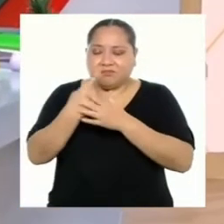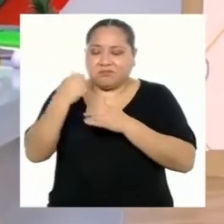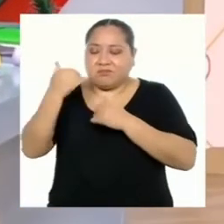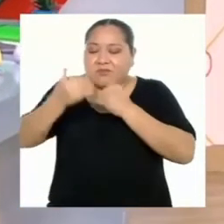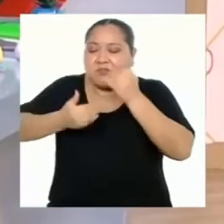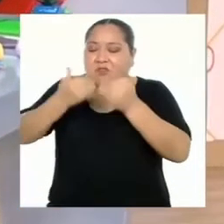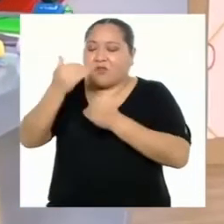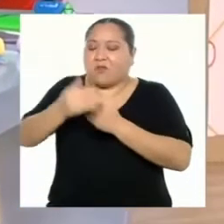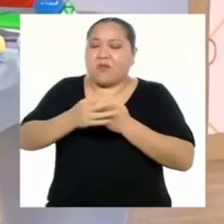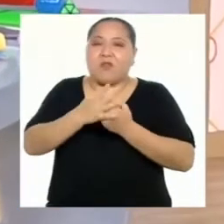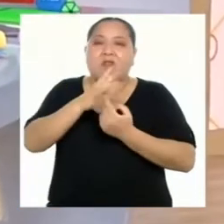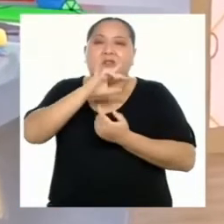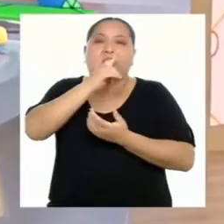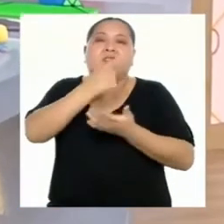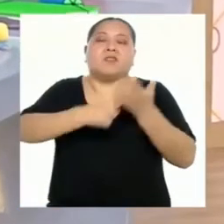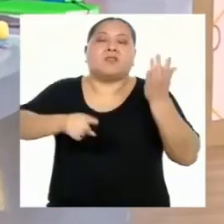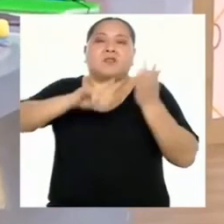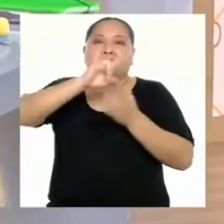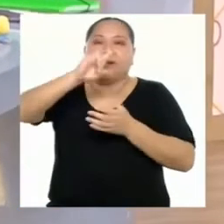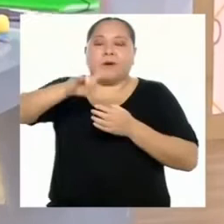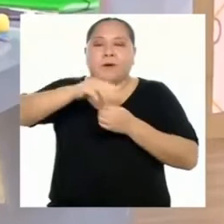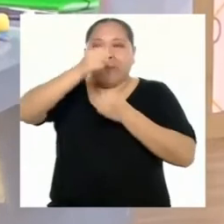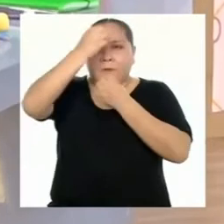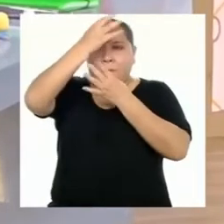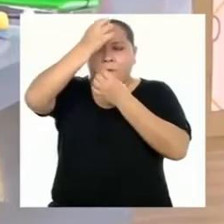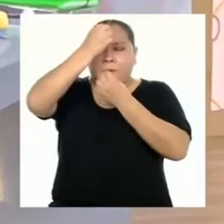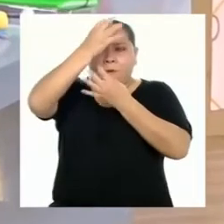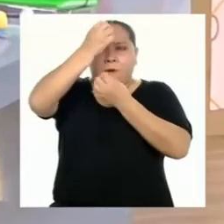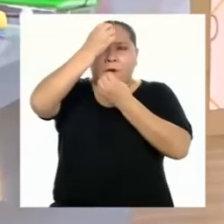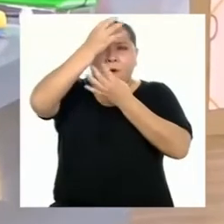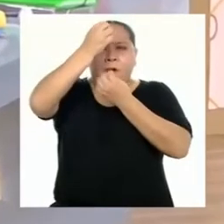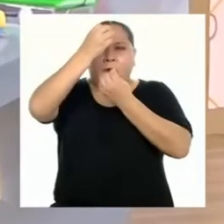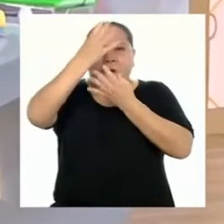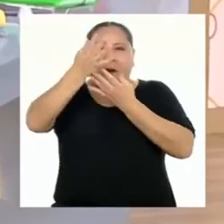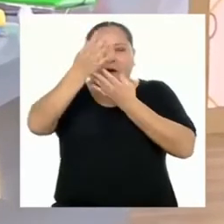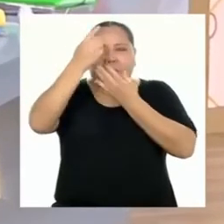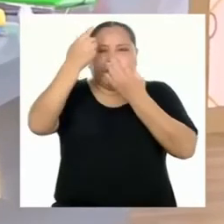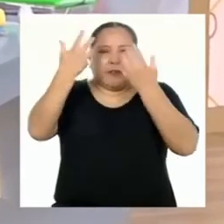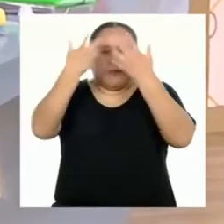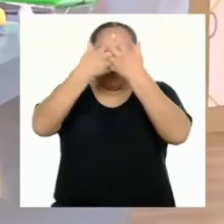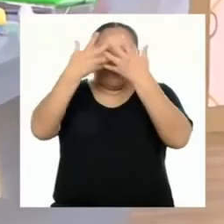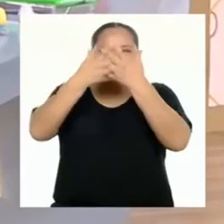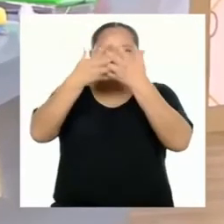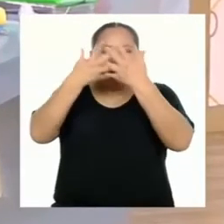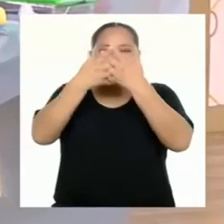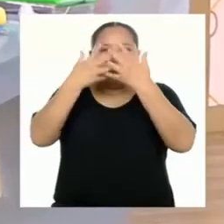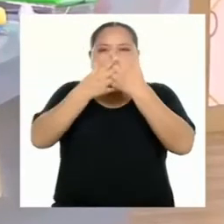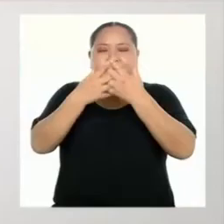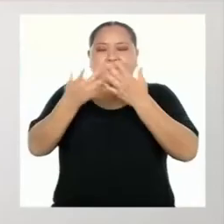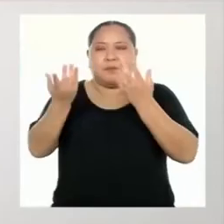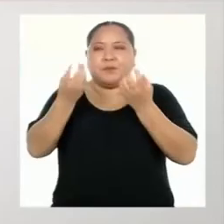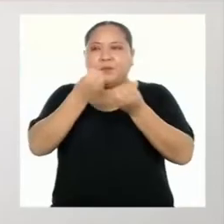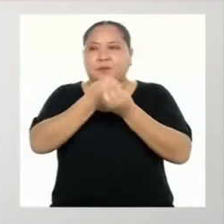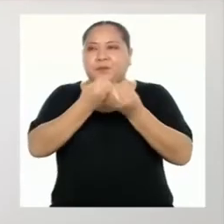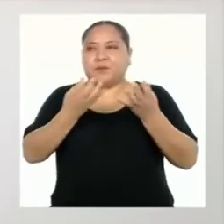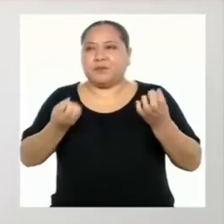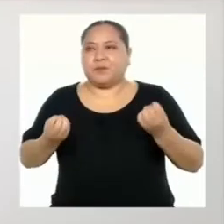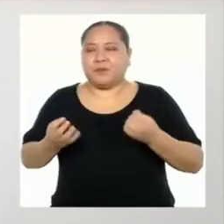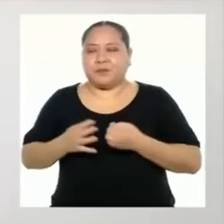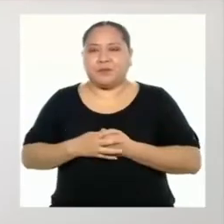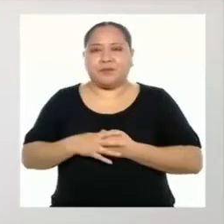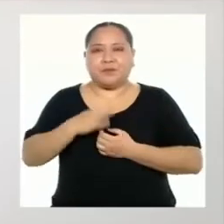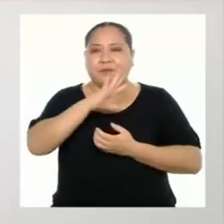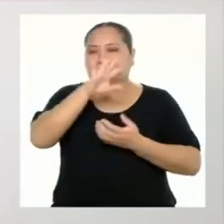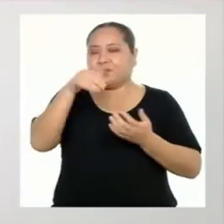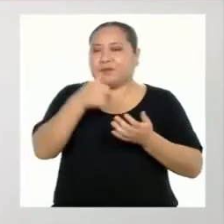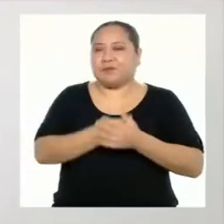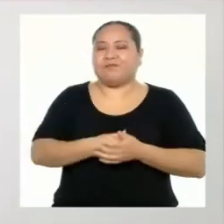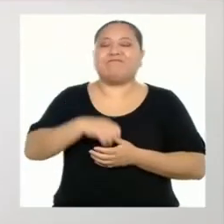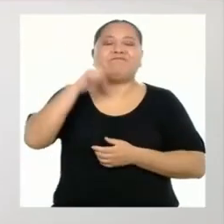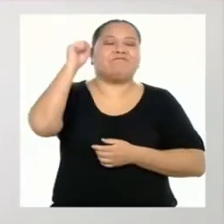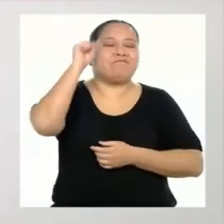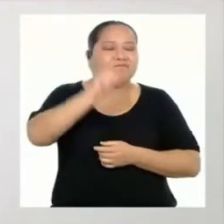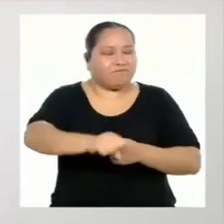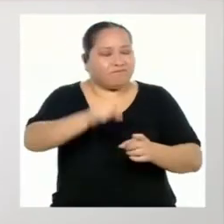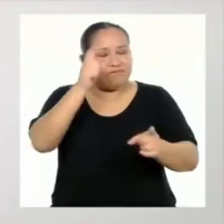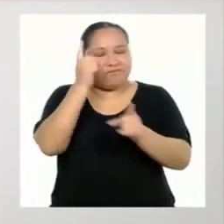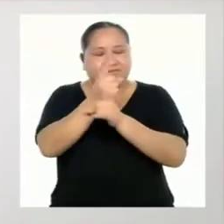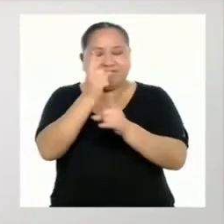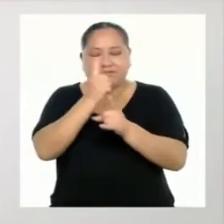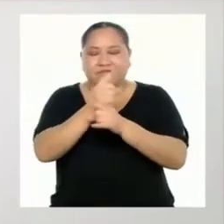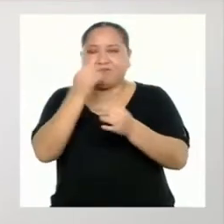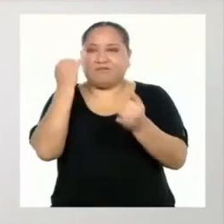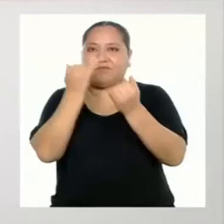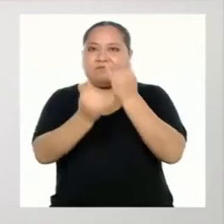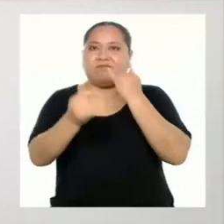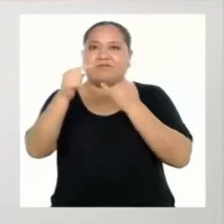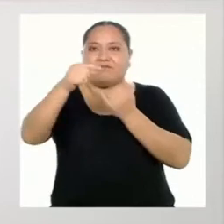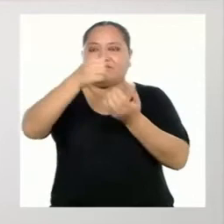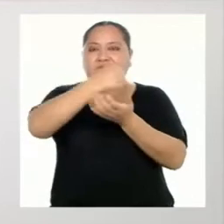las estrategias usadas, los datos, la relación entre los datos y todo eso. Efectivamente. Y para poder